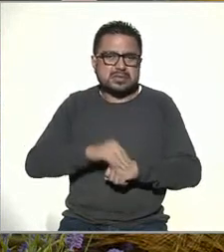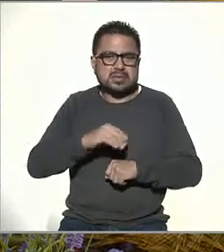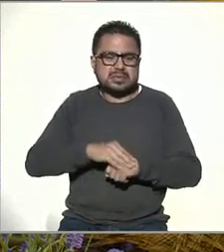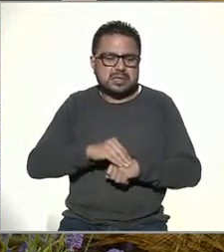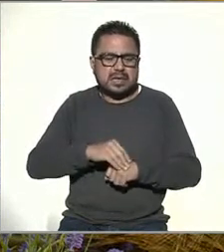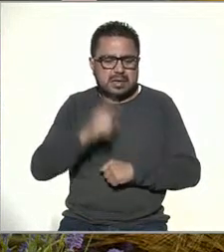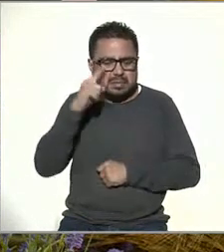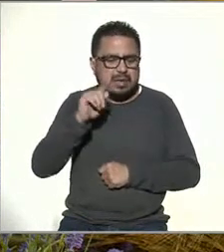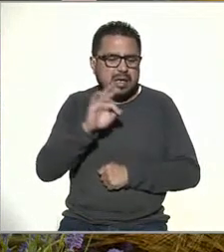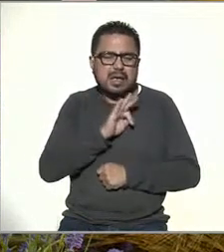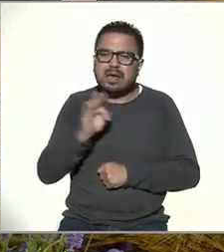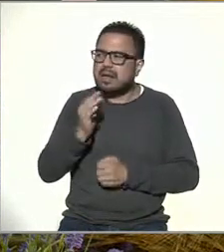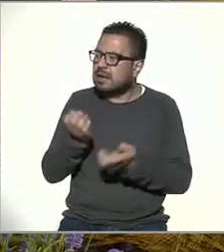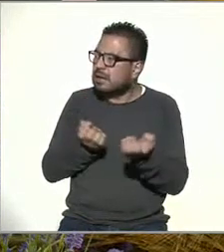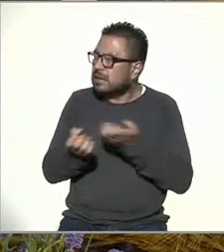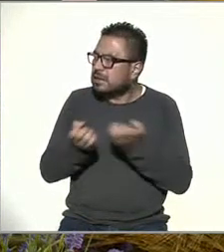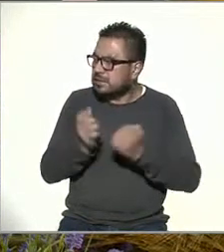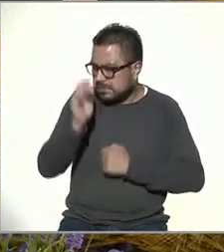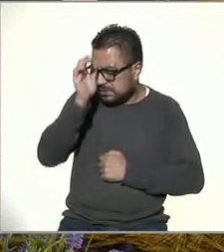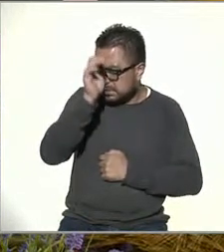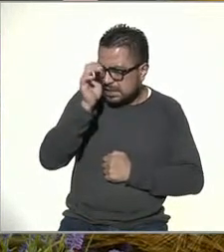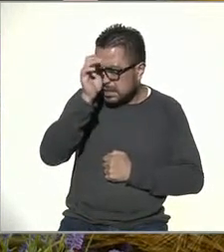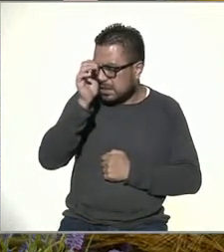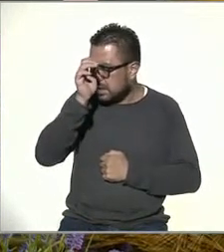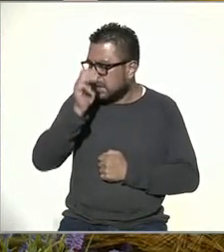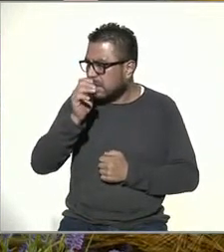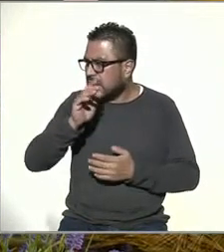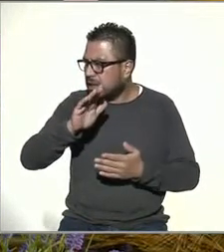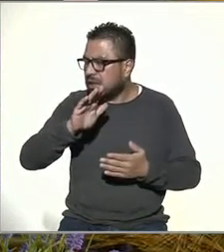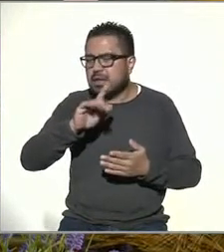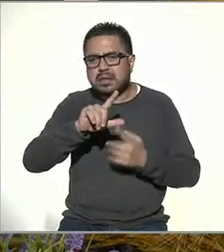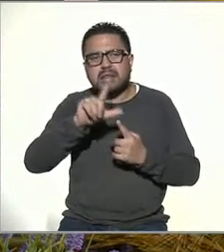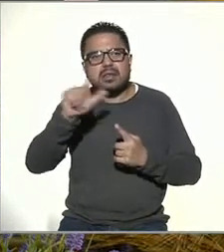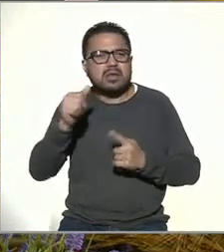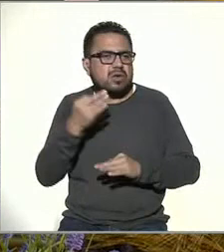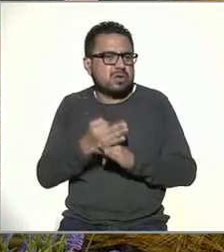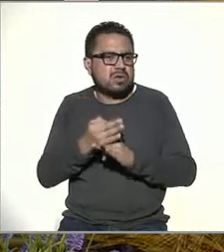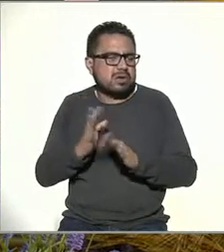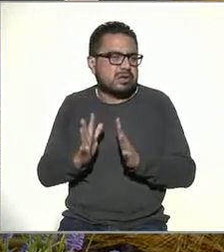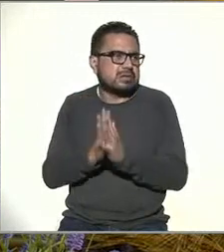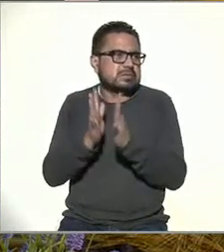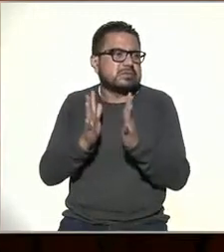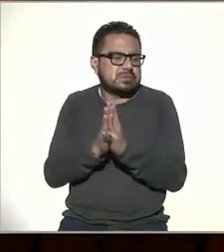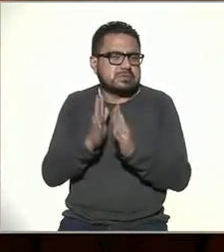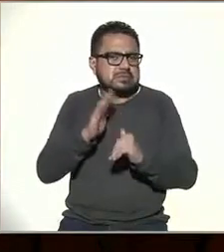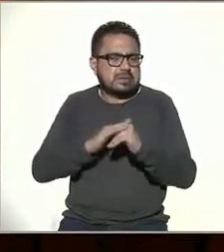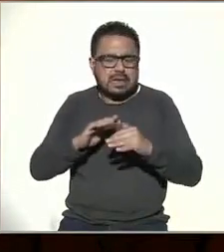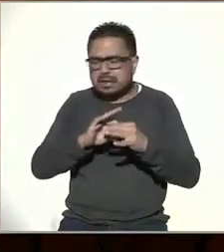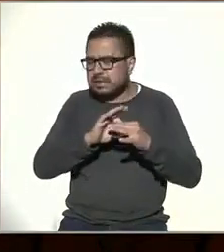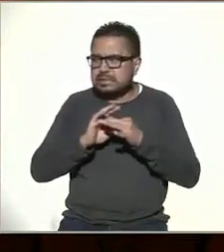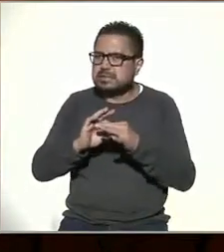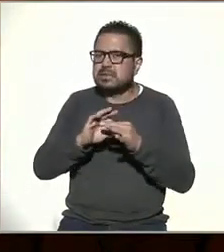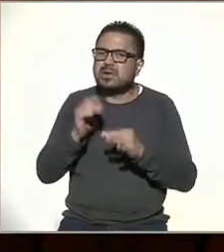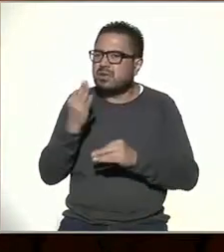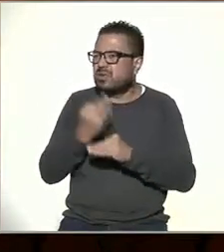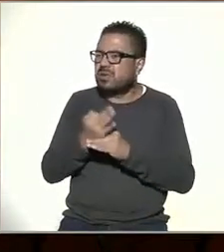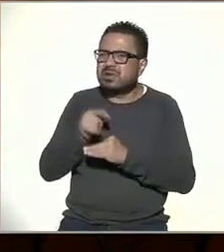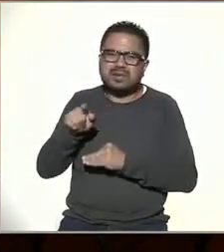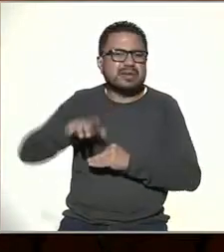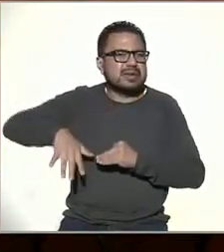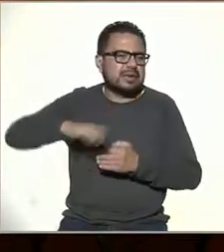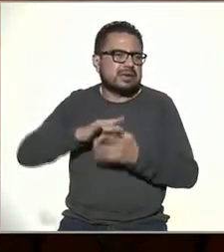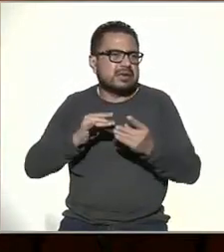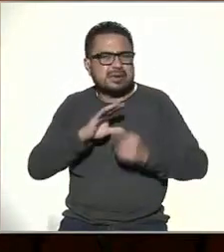ensayos científicos. Y aportó, entonces, estamos en una era así muy conectada. Me encantó lo que mencionaste antes, ¿no?